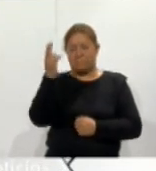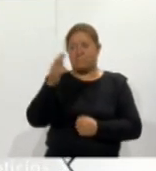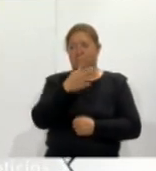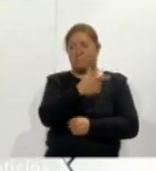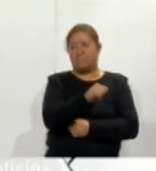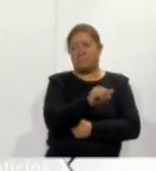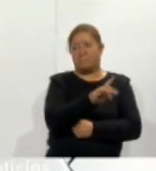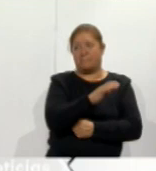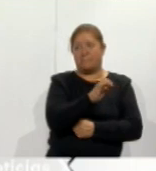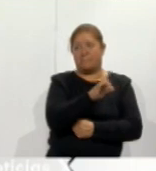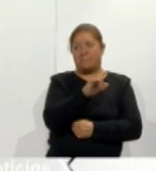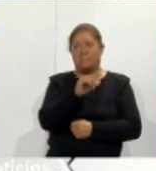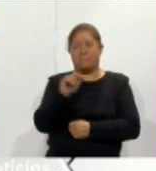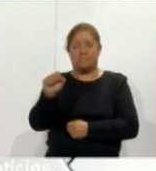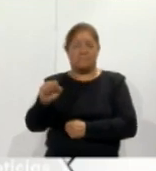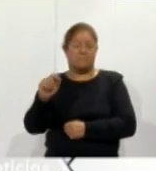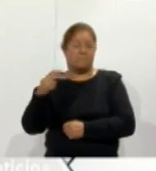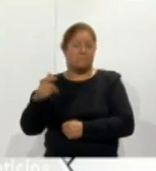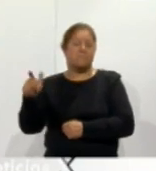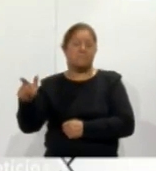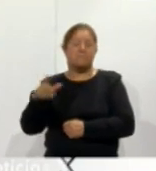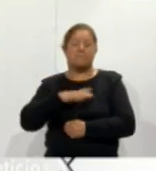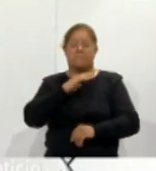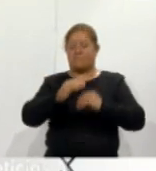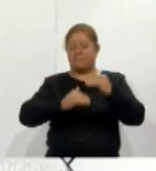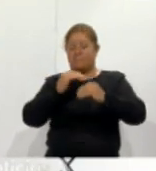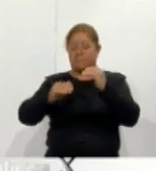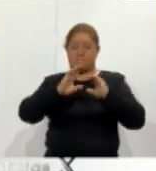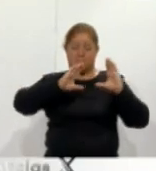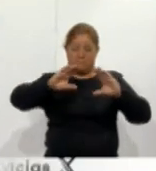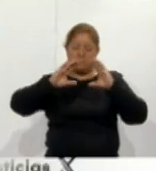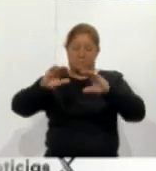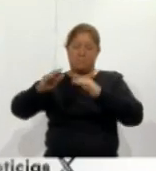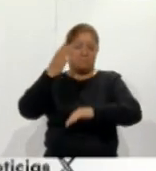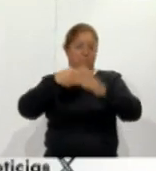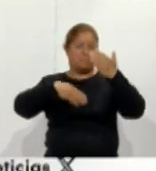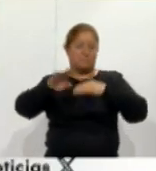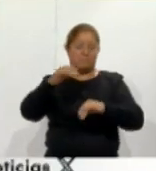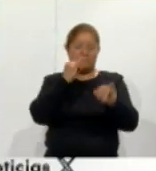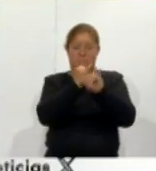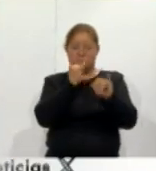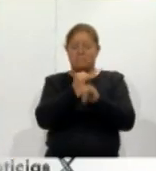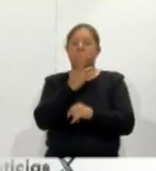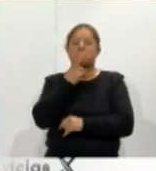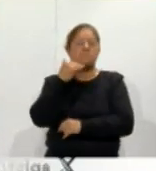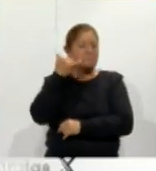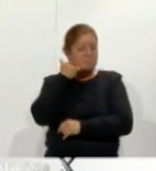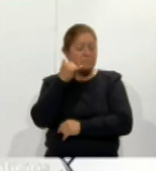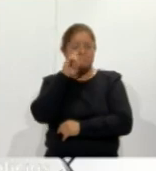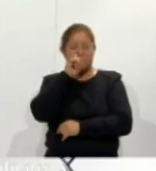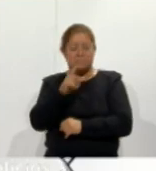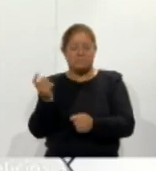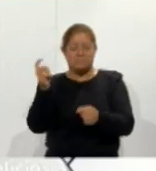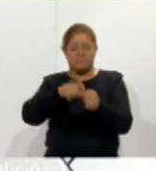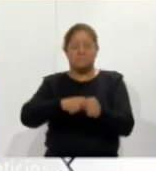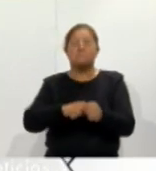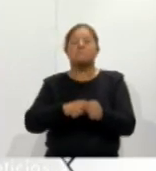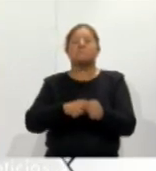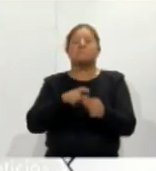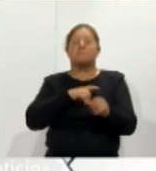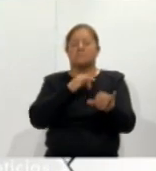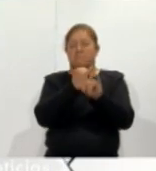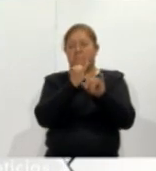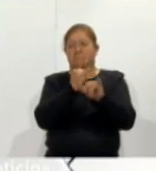Sandoval Gutiérrez el proceso de enseñanza ha evolucionado al trabajar en línea utilizar el teléfono e incluir las redes sociales